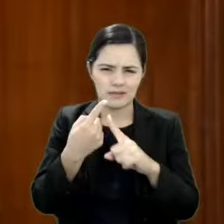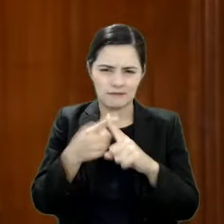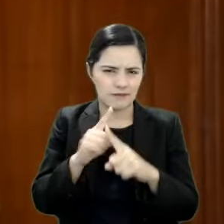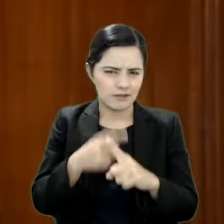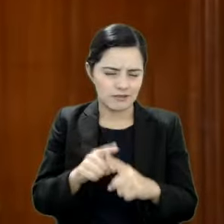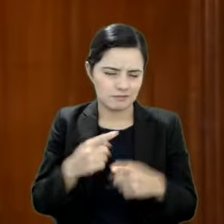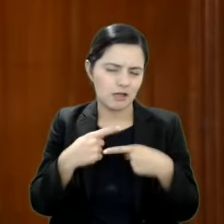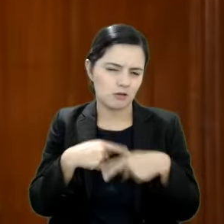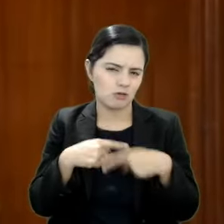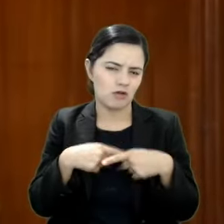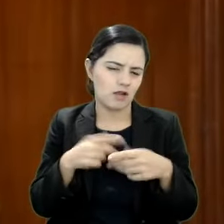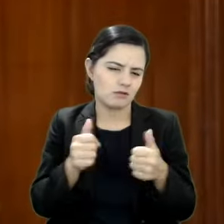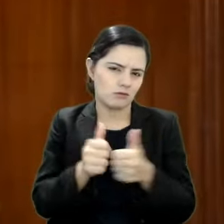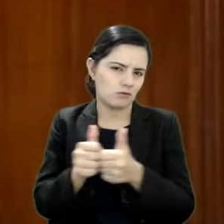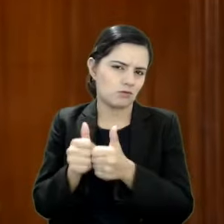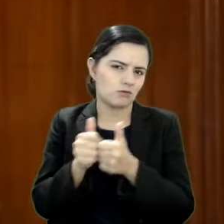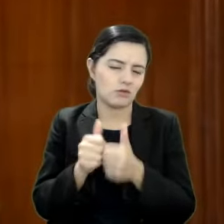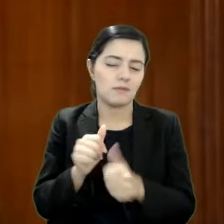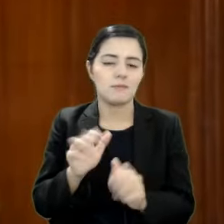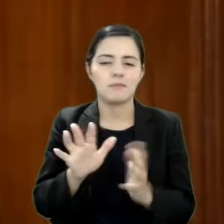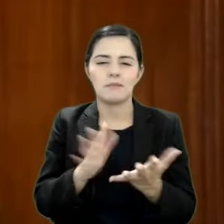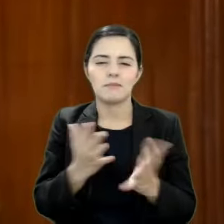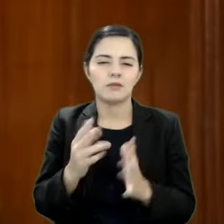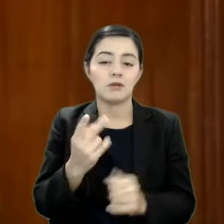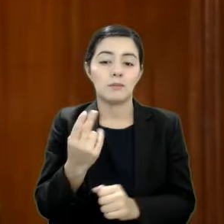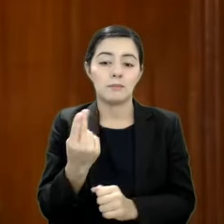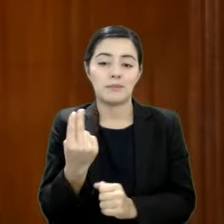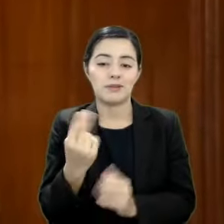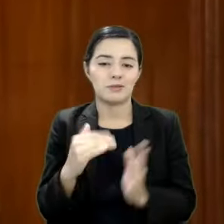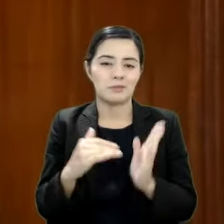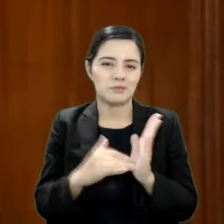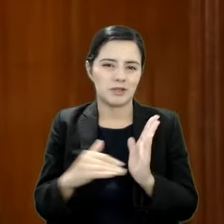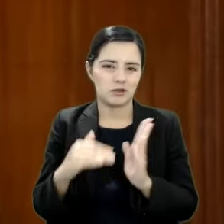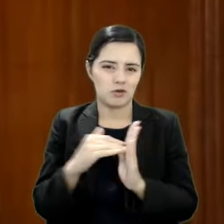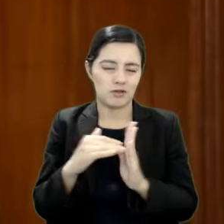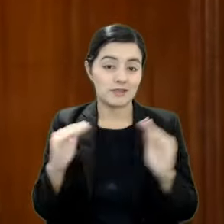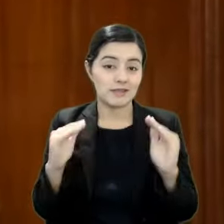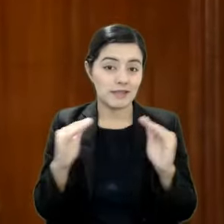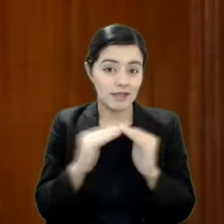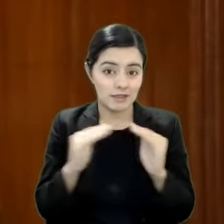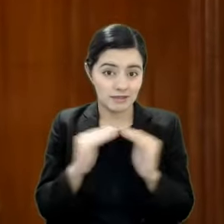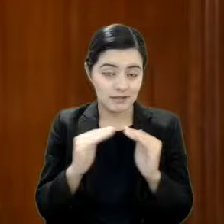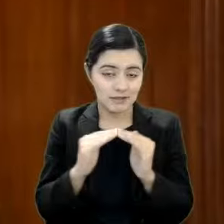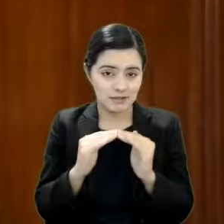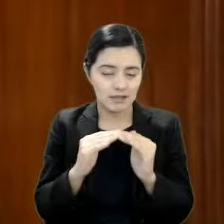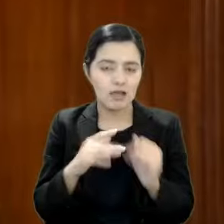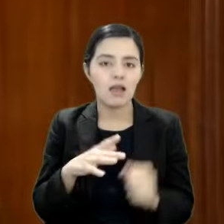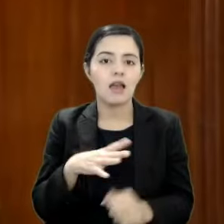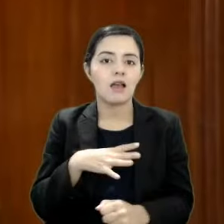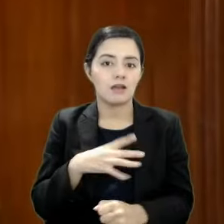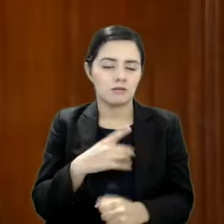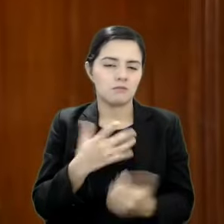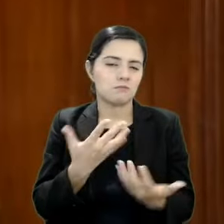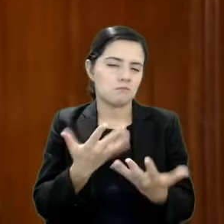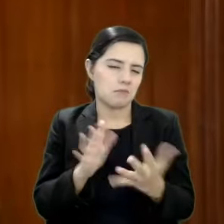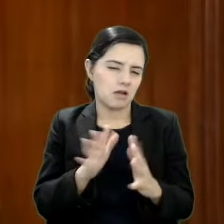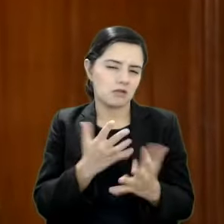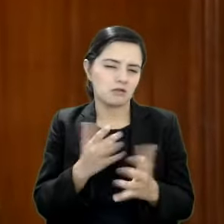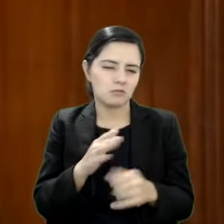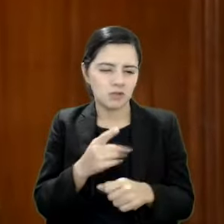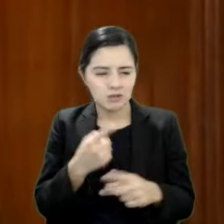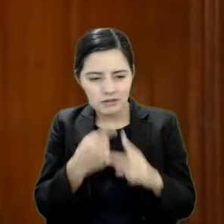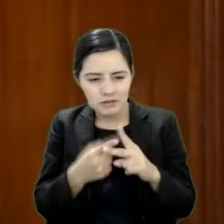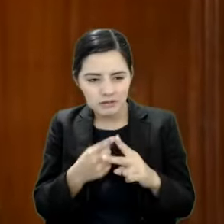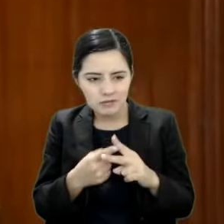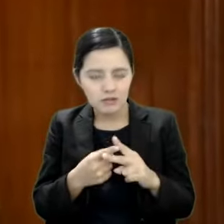de 25 millones de hogares mexicanos albergan un aproximado de 80